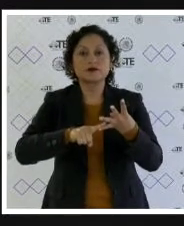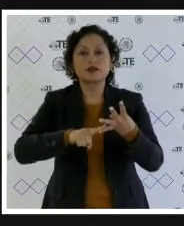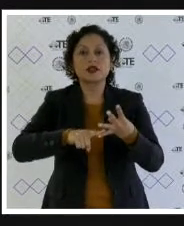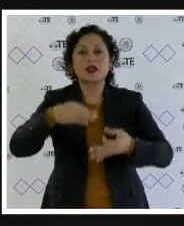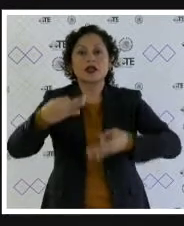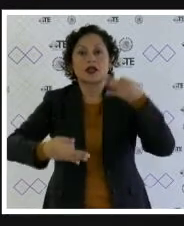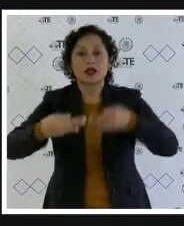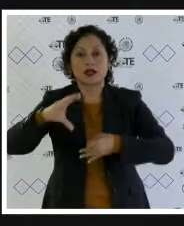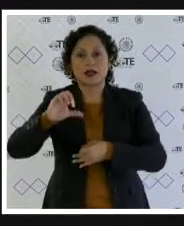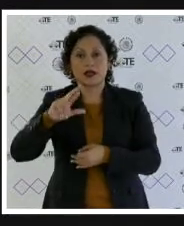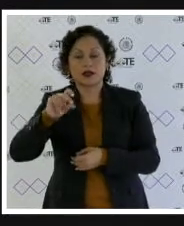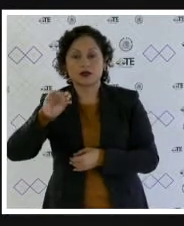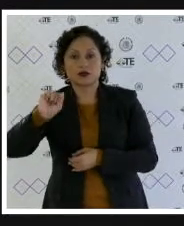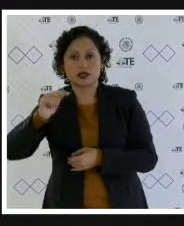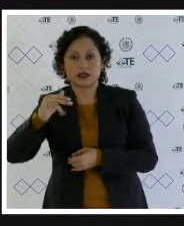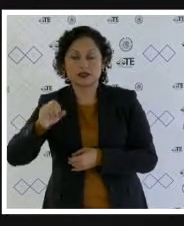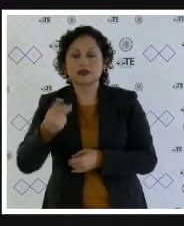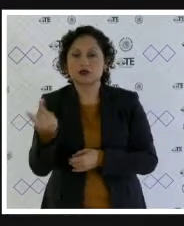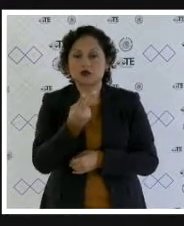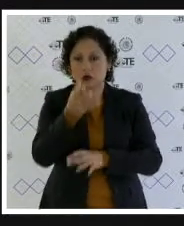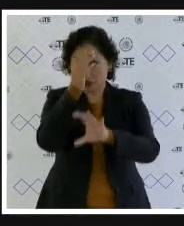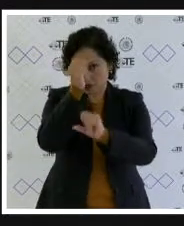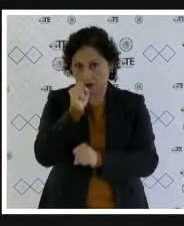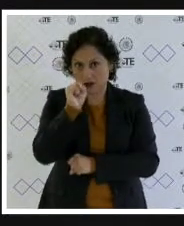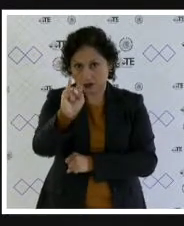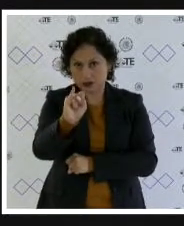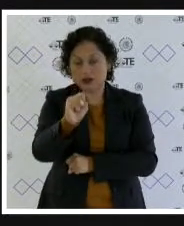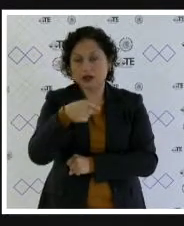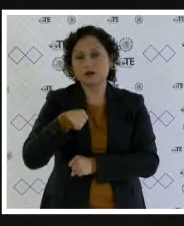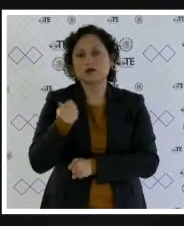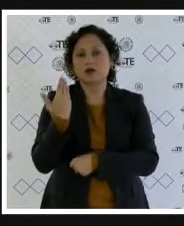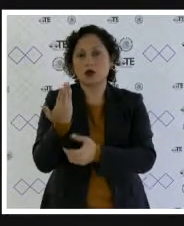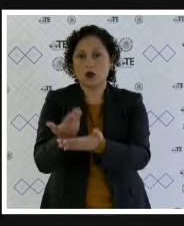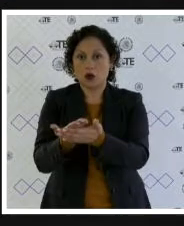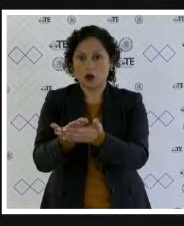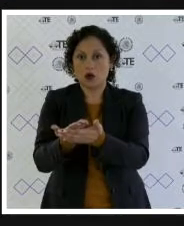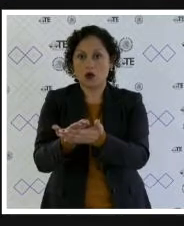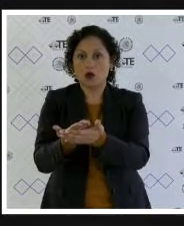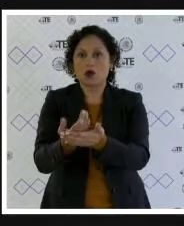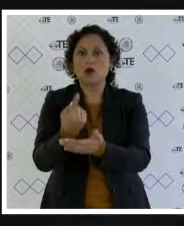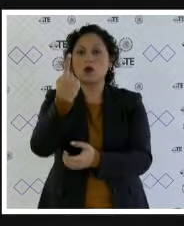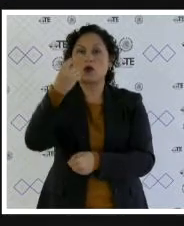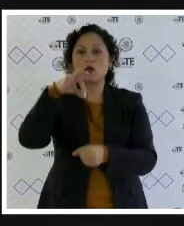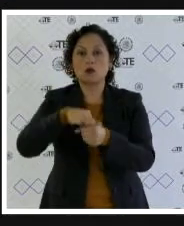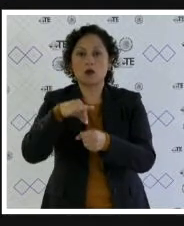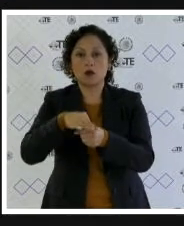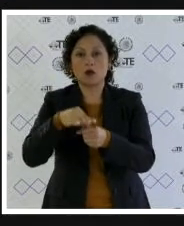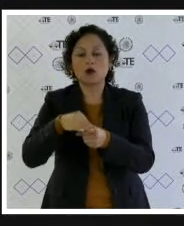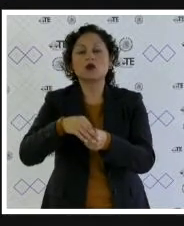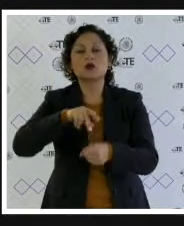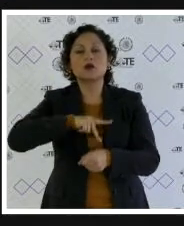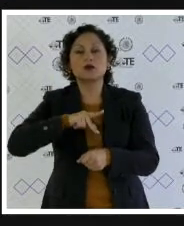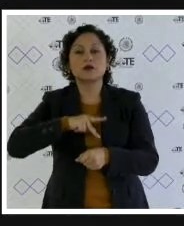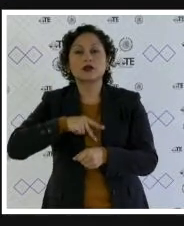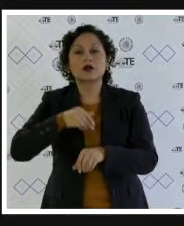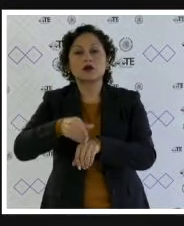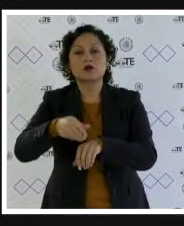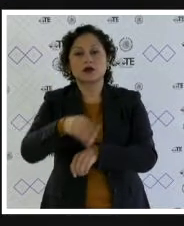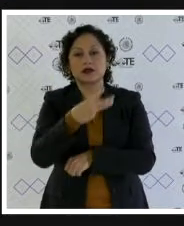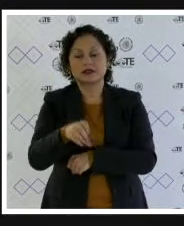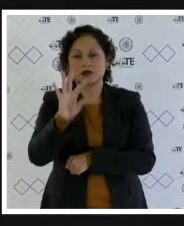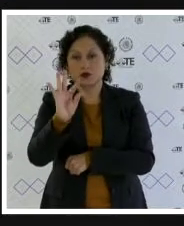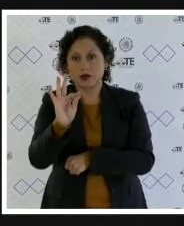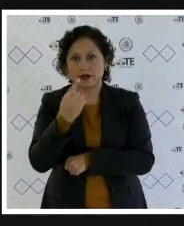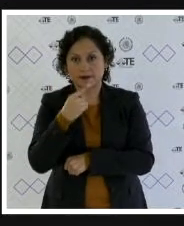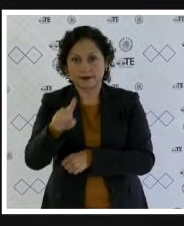Sánchez León. Gracias, secretario. A favor de los dos proyectos de cuenta, solicitando la respetuosa inclusión de un voto concurrente en el juicio electoral 340. Gracias.